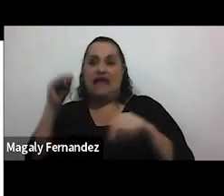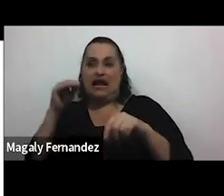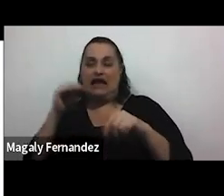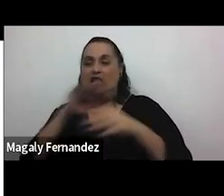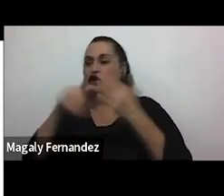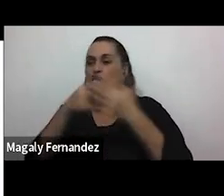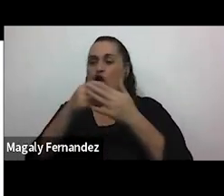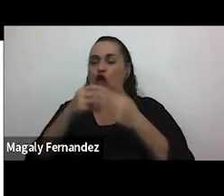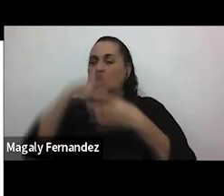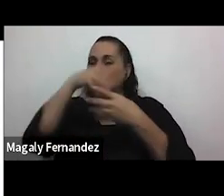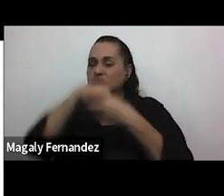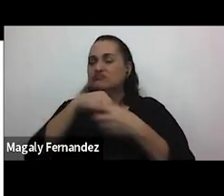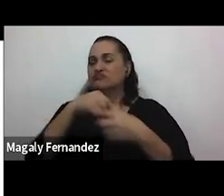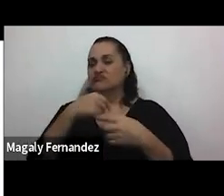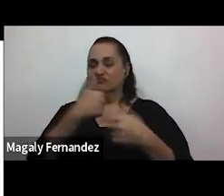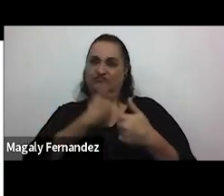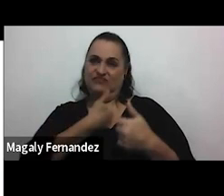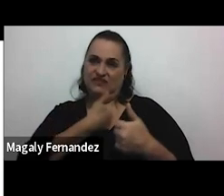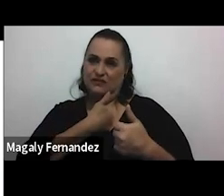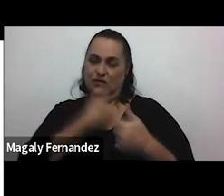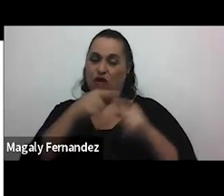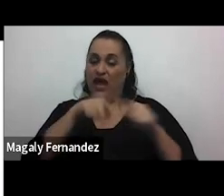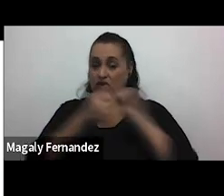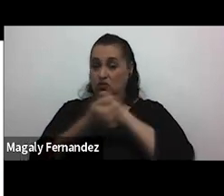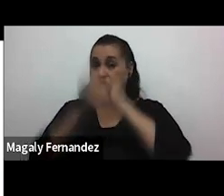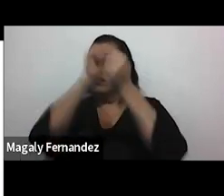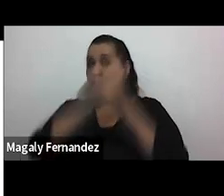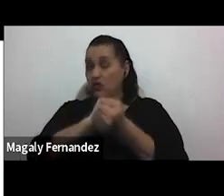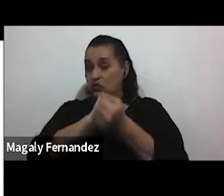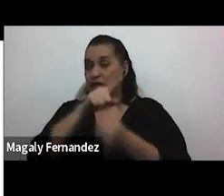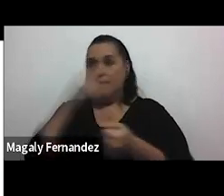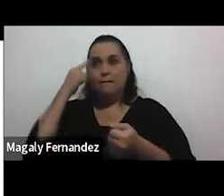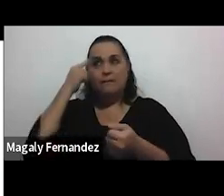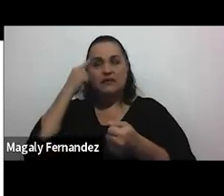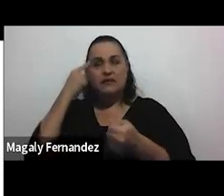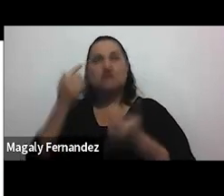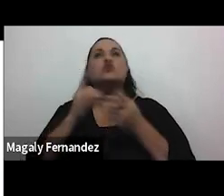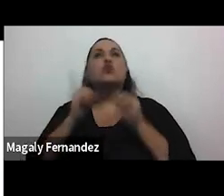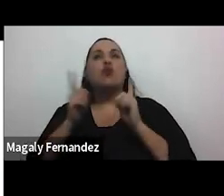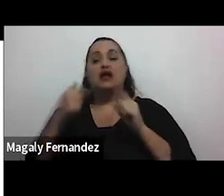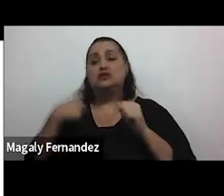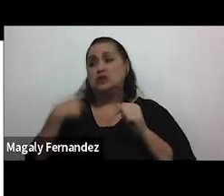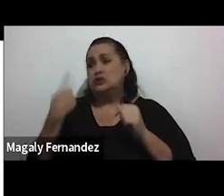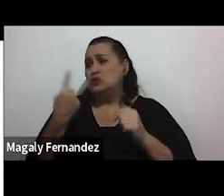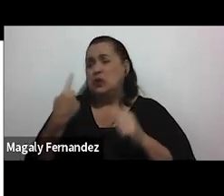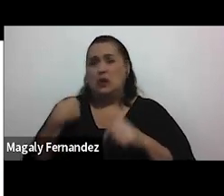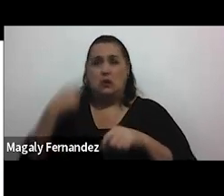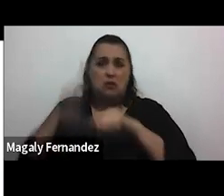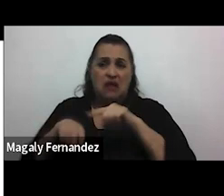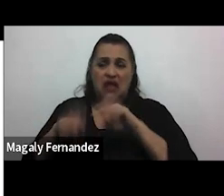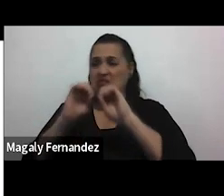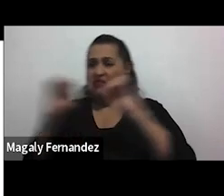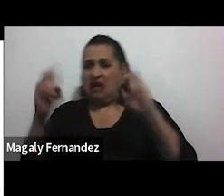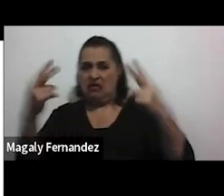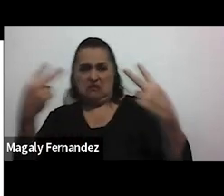entonces esta baja autoestima se traduce precisamente en pensamientos como yo no puedo sola nadie me va a volver a ver